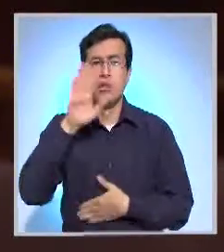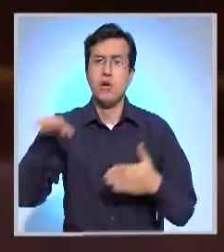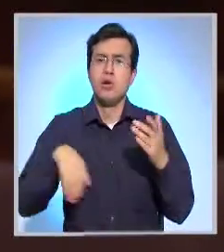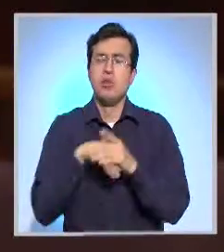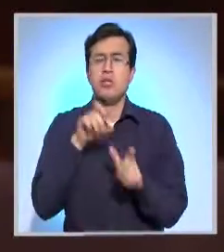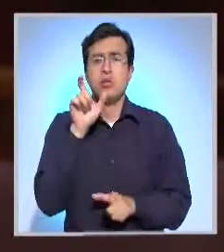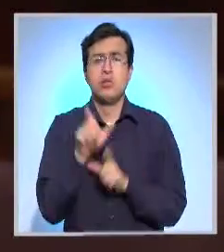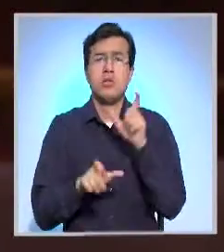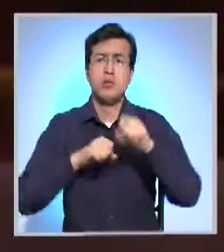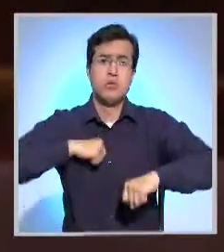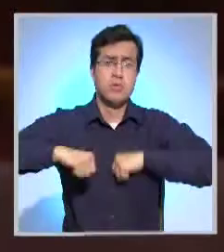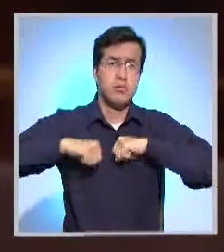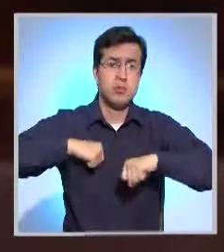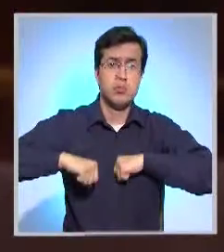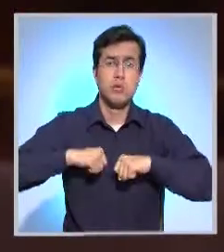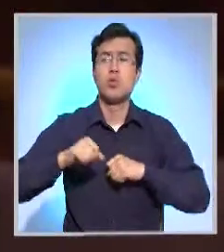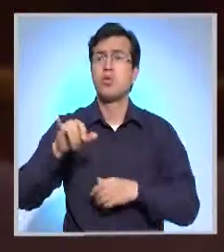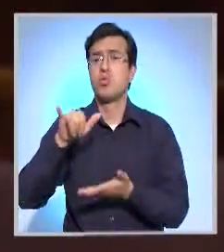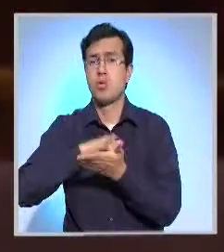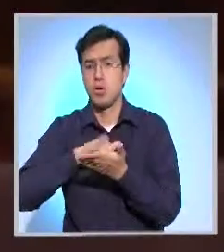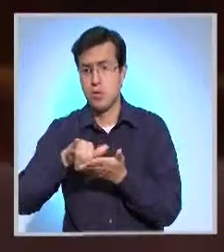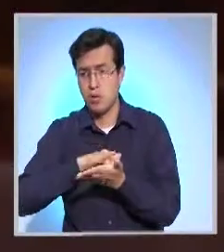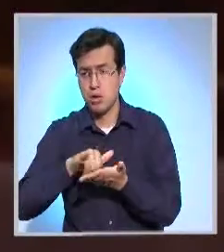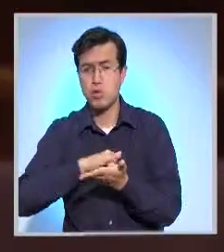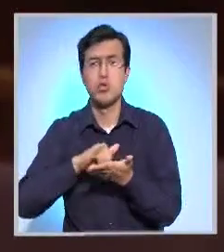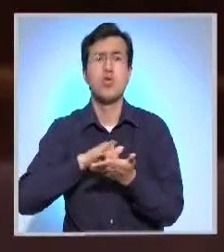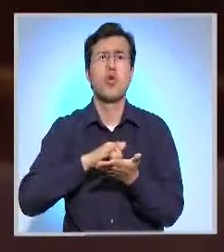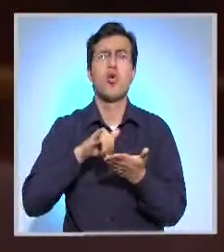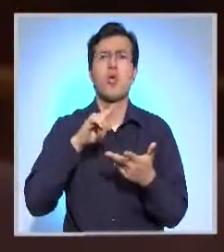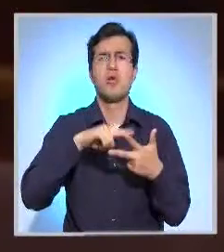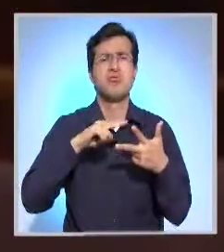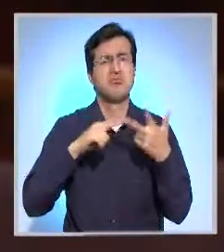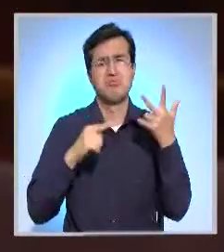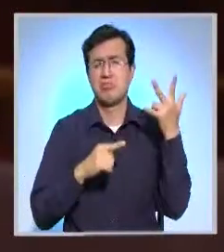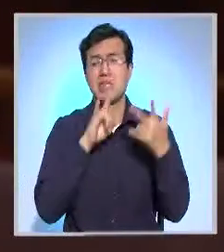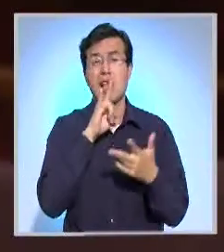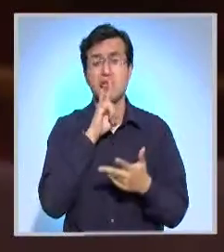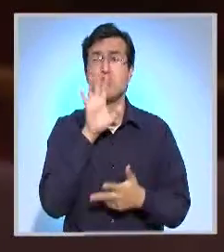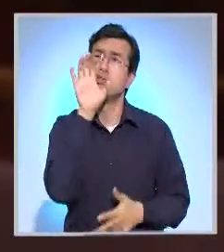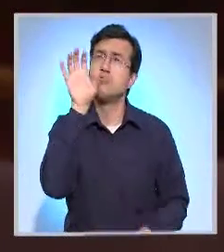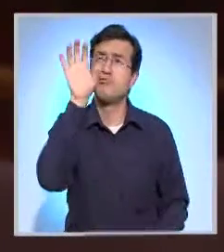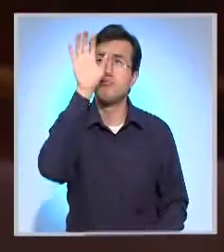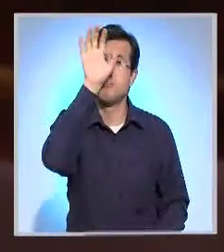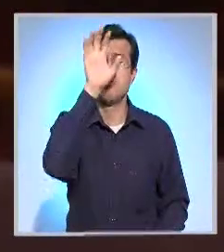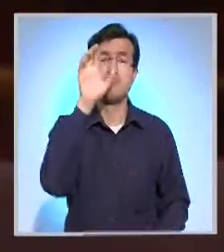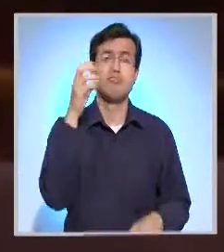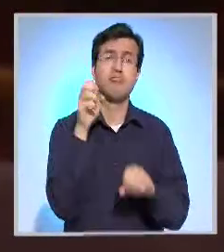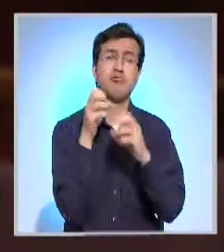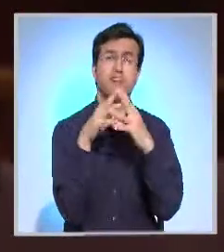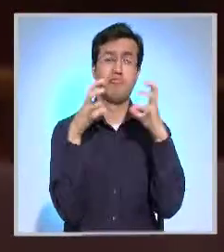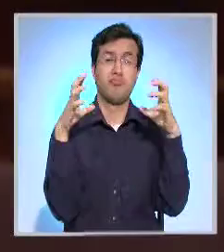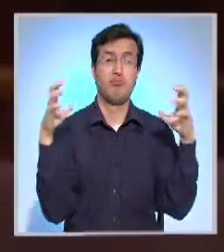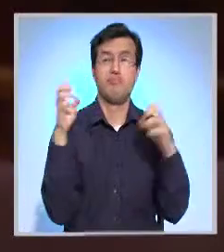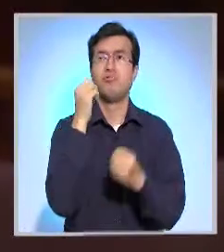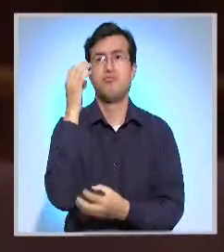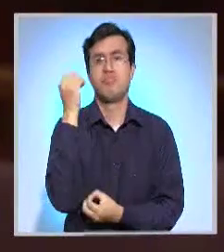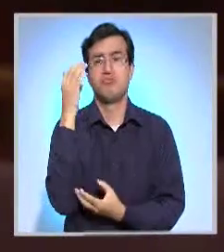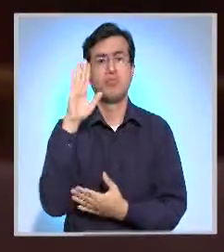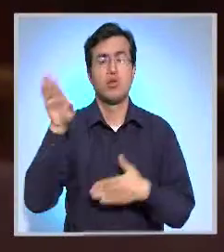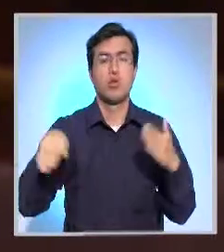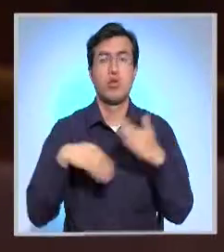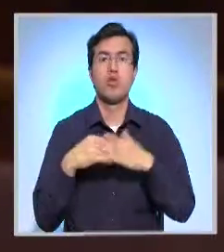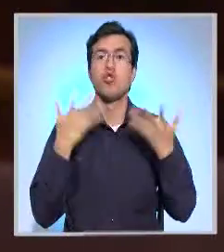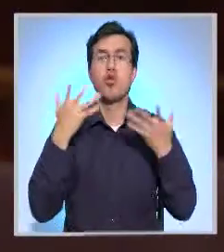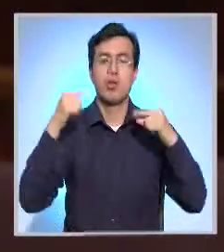artistas y gestores culturales de Nueva York, de Nueva Jersey, de Connecticut, de Chicago, vía videoconferencia, desde las instalaciones de la